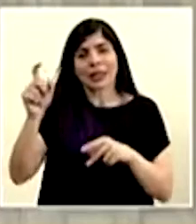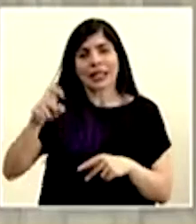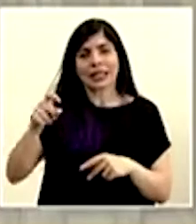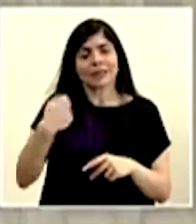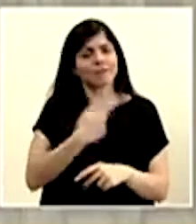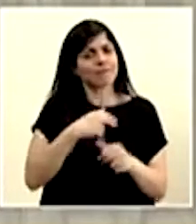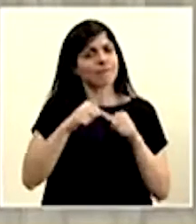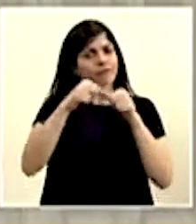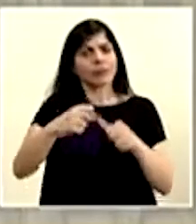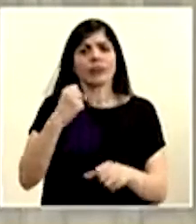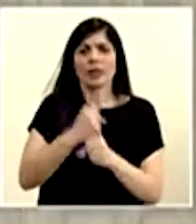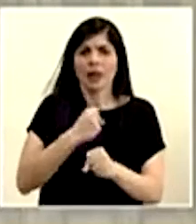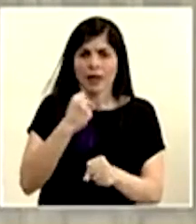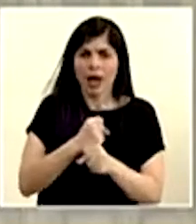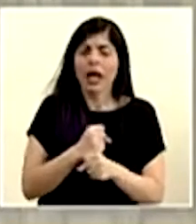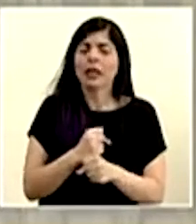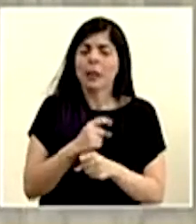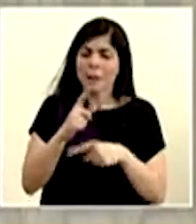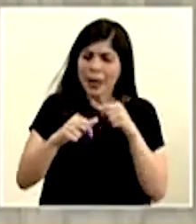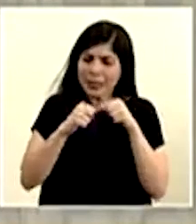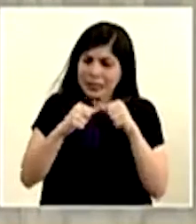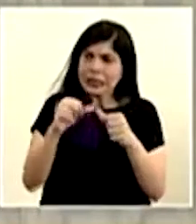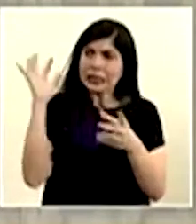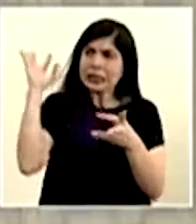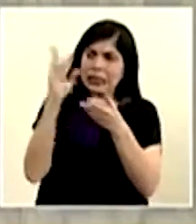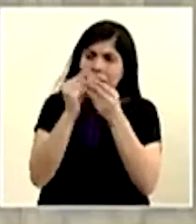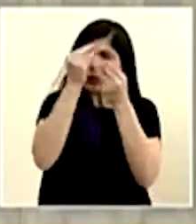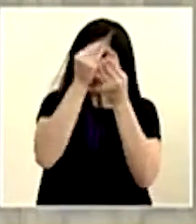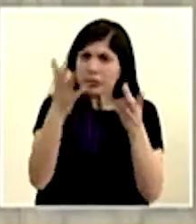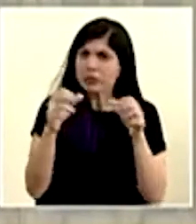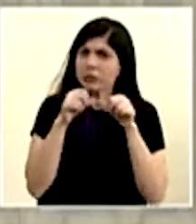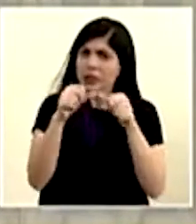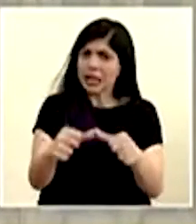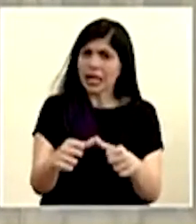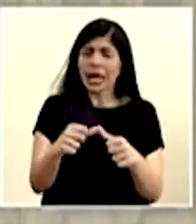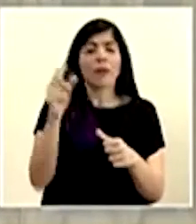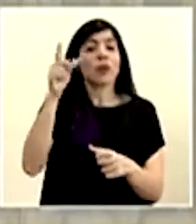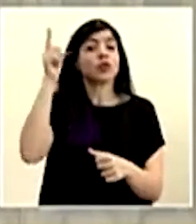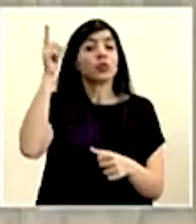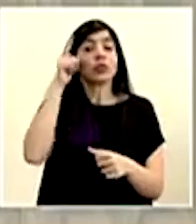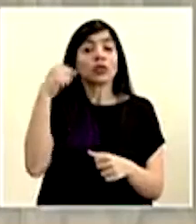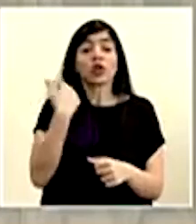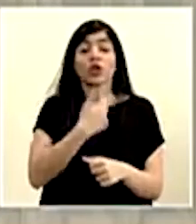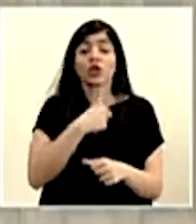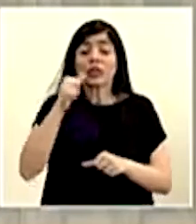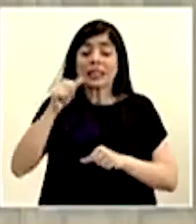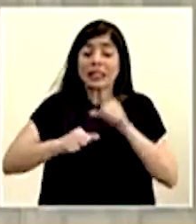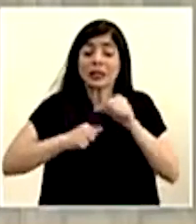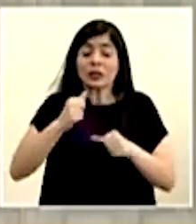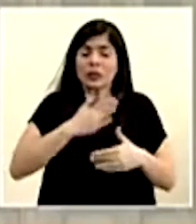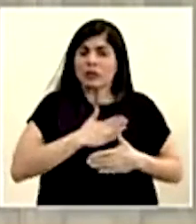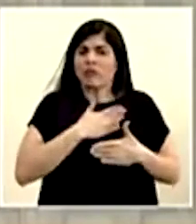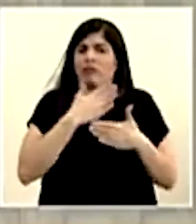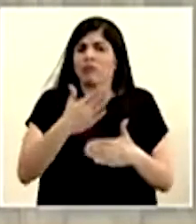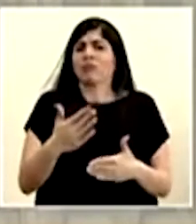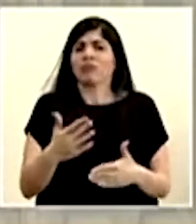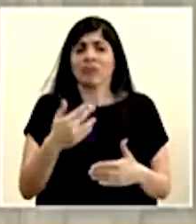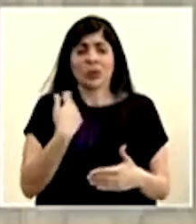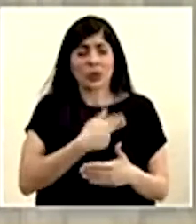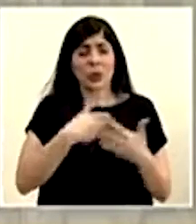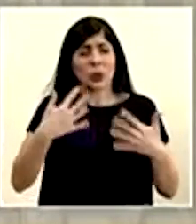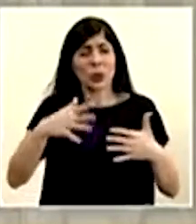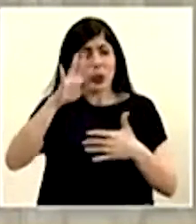Seguimos trabajando, vamos a seguir vendiendo cuentas y por supuesto seguiremos dando nuestro mayor esfuerzo. Lo hemos hecho en jornadas